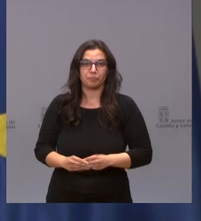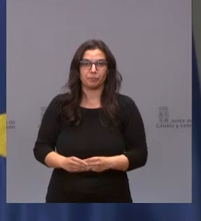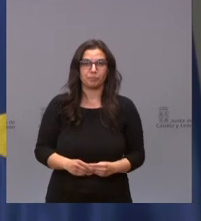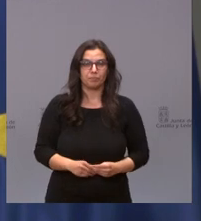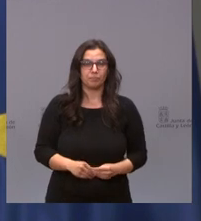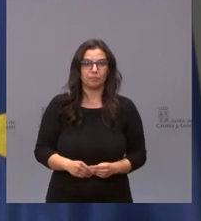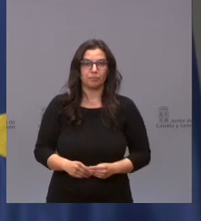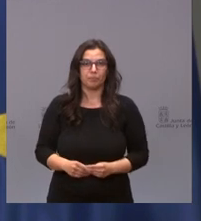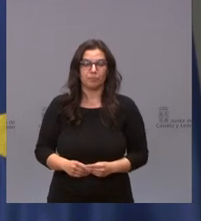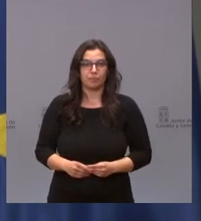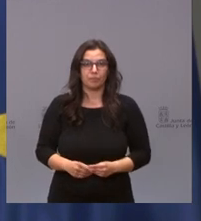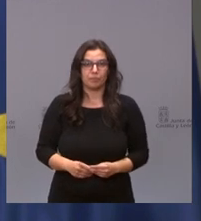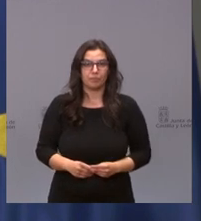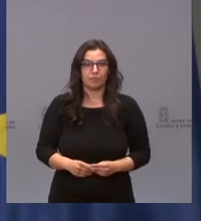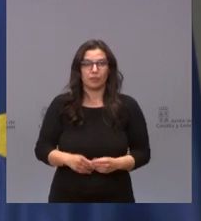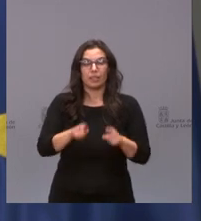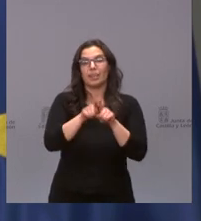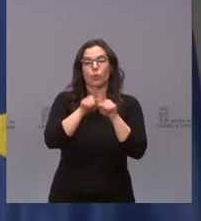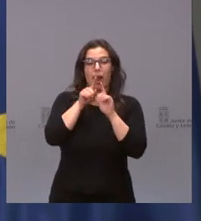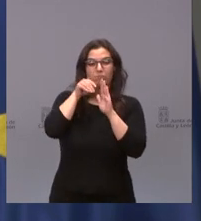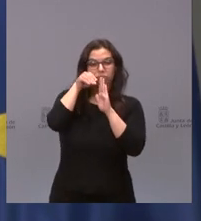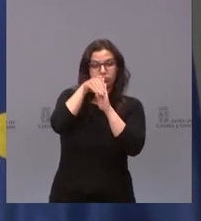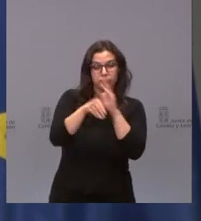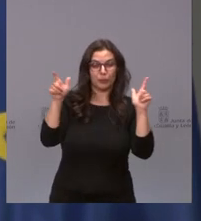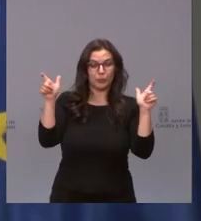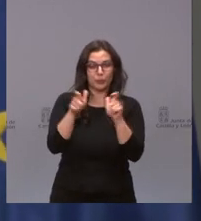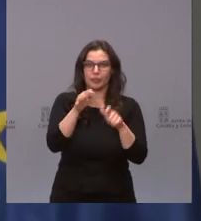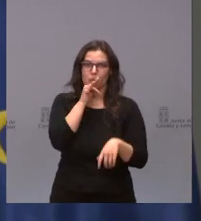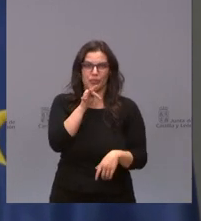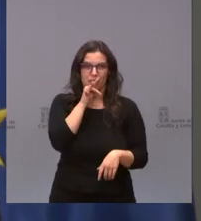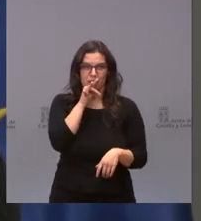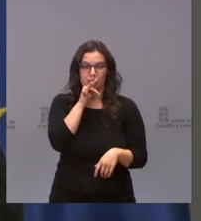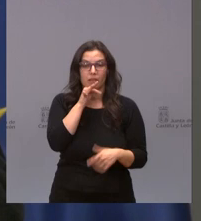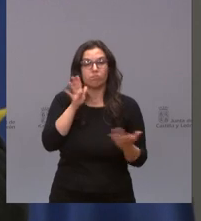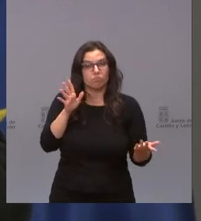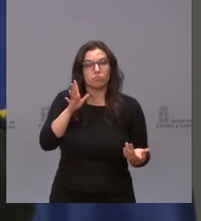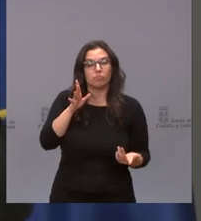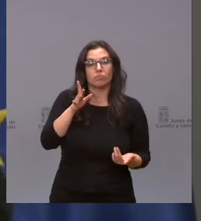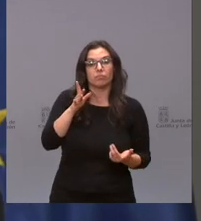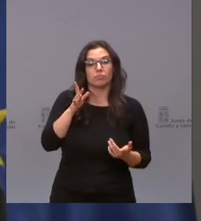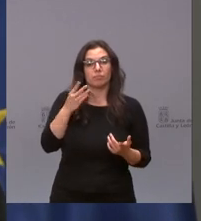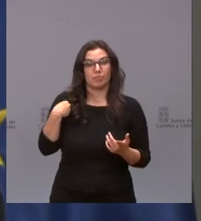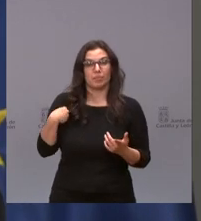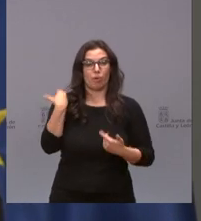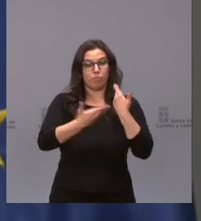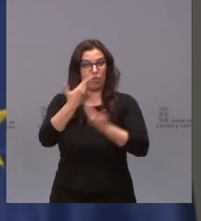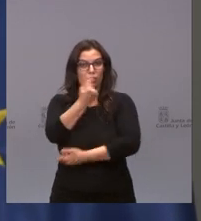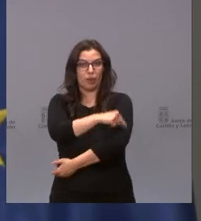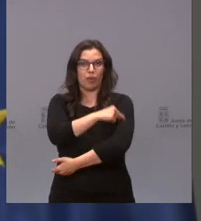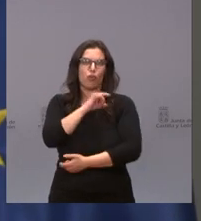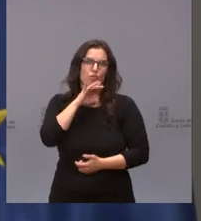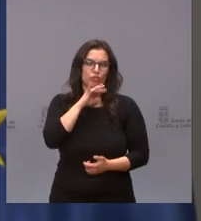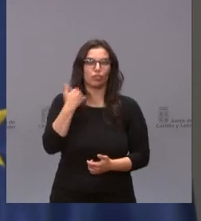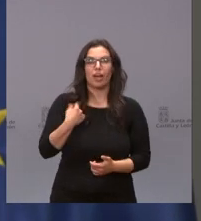comenzado un descenso claro de la incidencia. Estamos muy satisfechos por la campaña de vacunación. Ya hemos superado